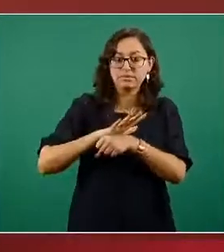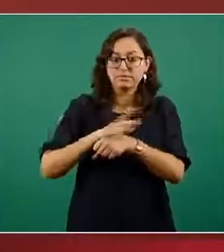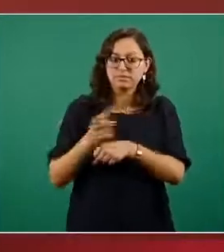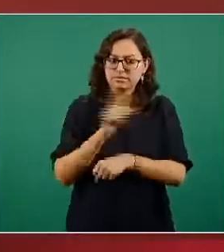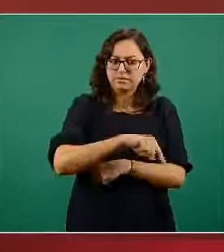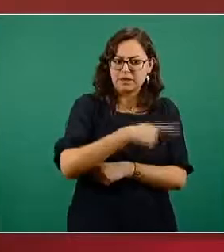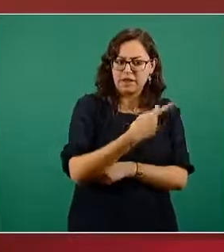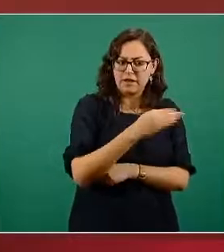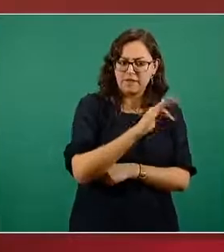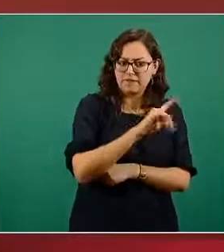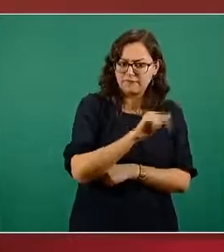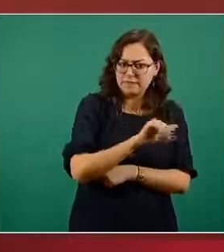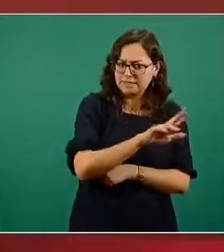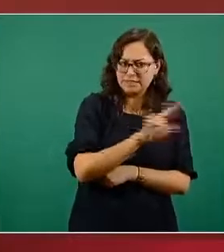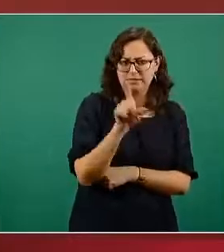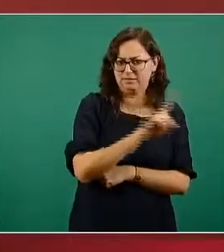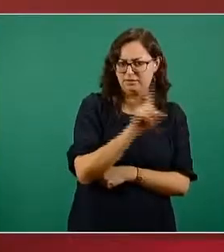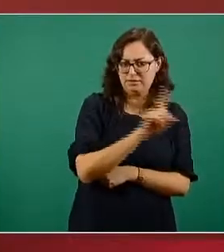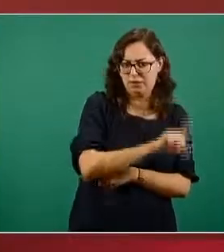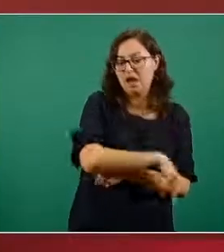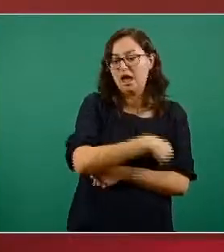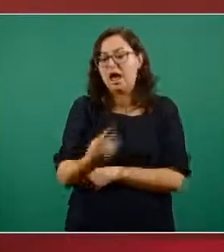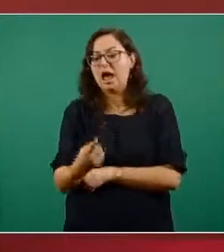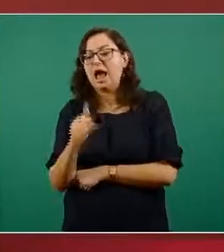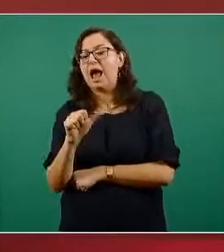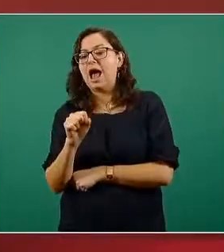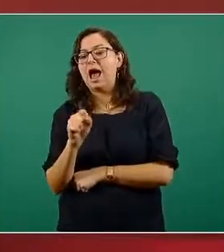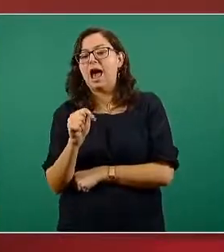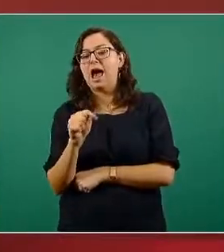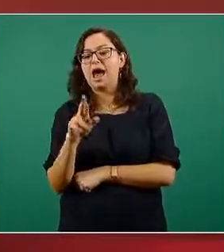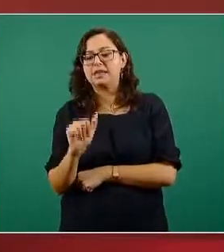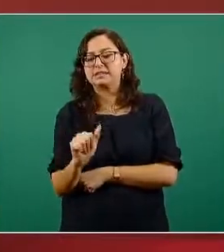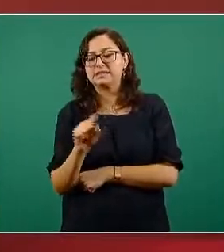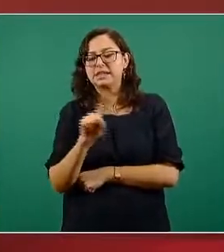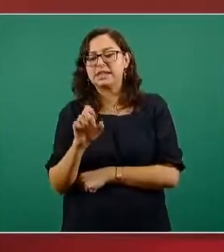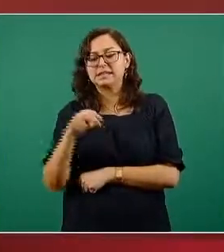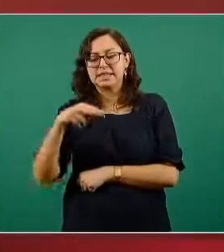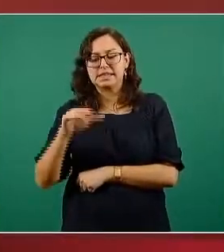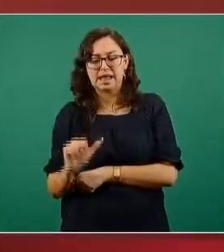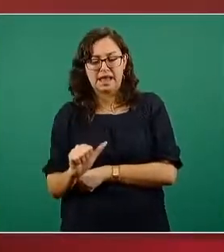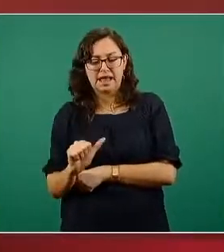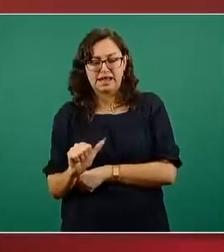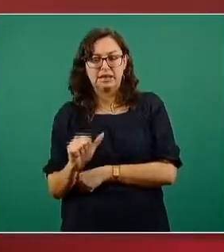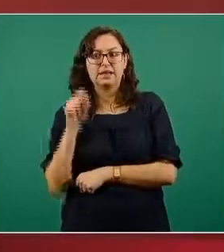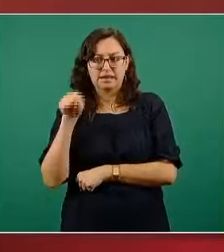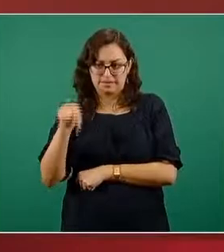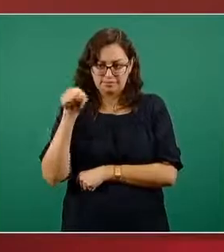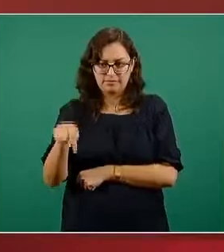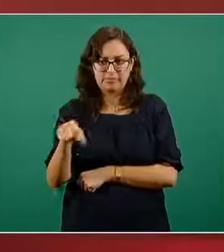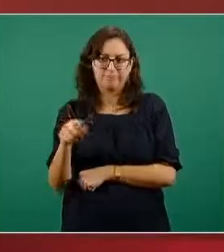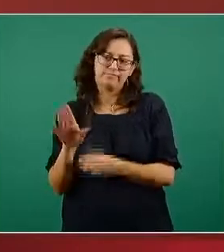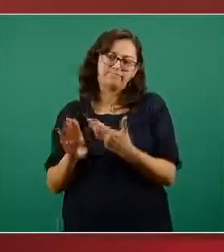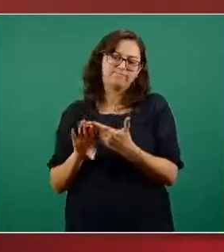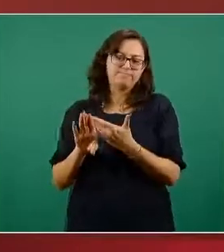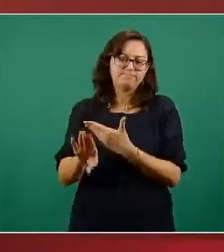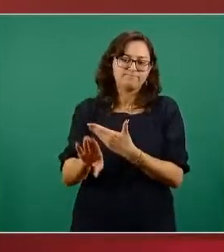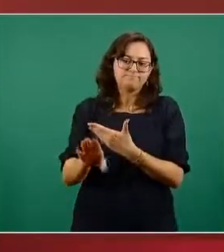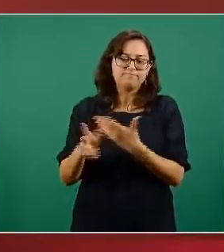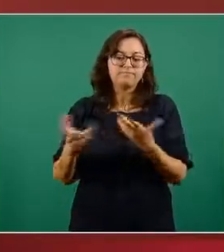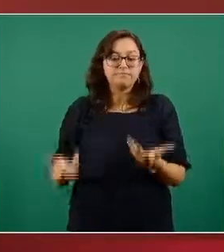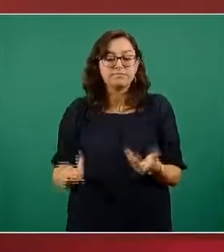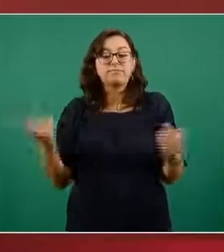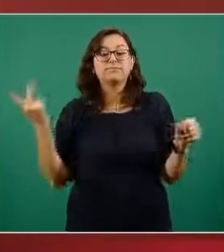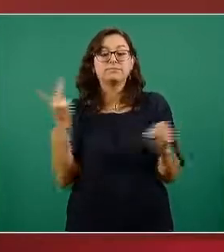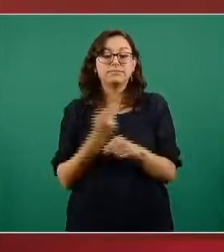la de Pfizer sino la de Astra la de AstraZeneca y Universidad de Oxford a diferencia de lo que algunos medios